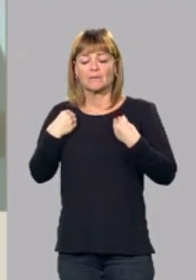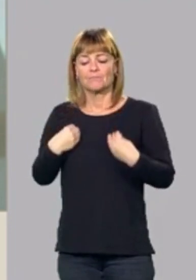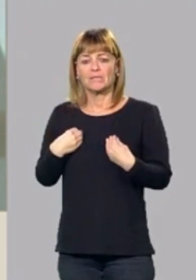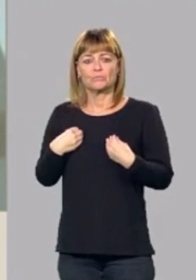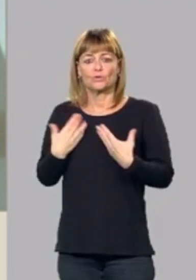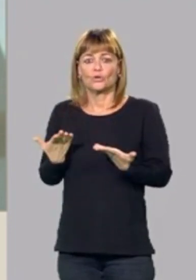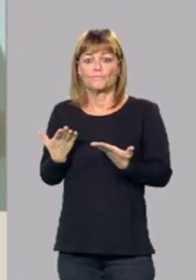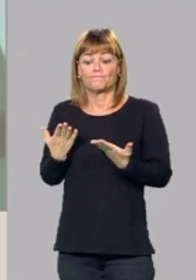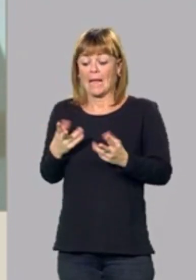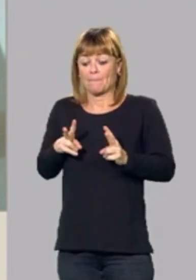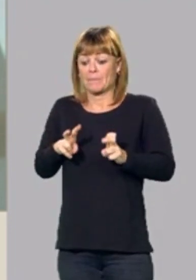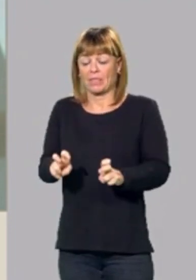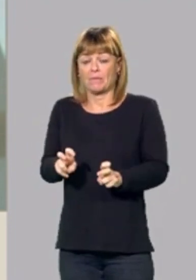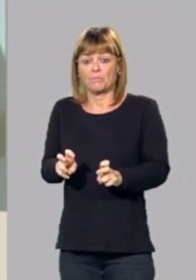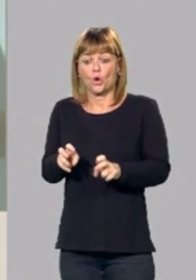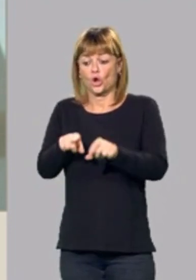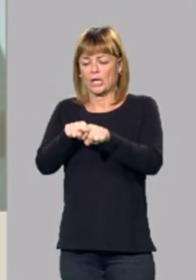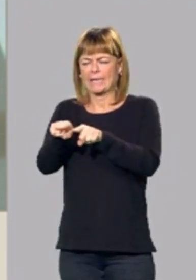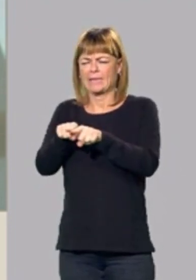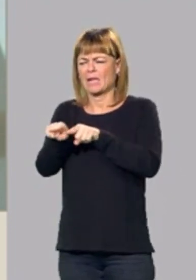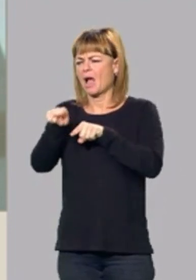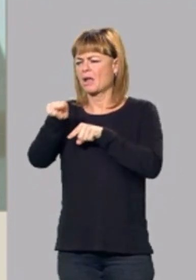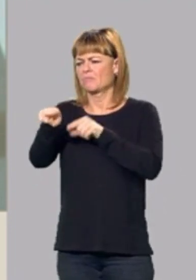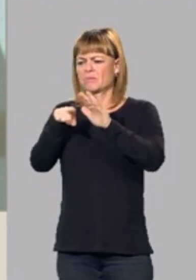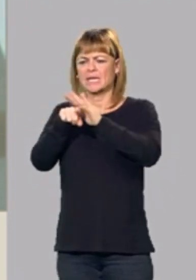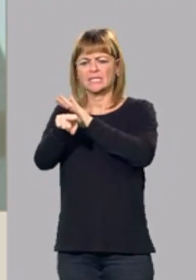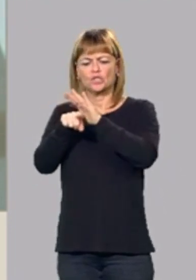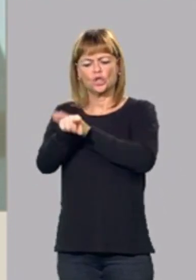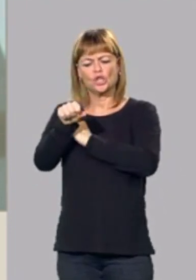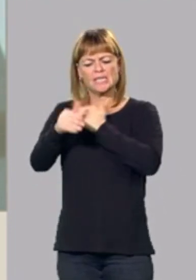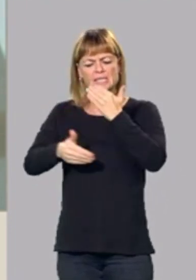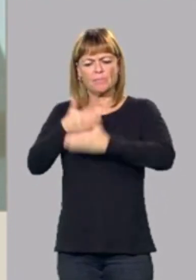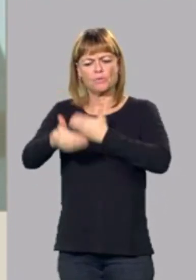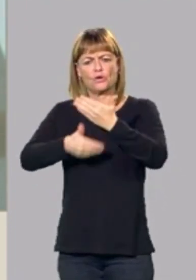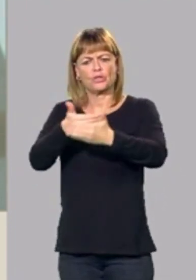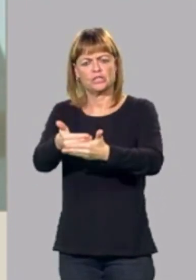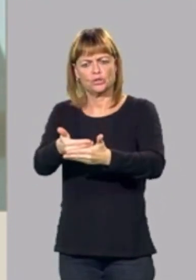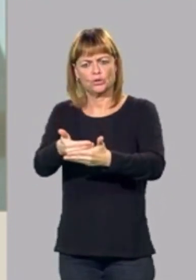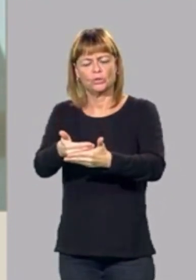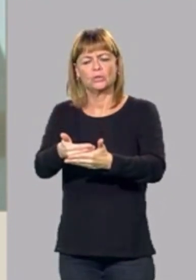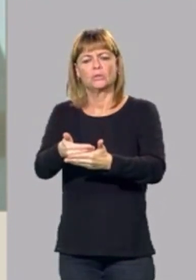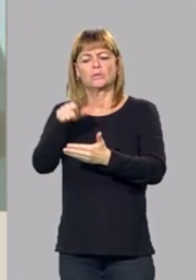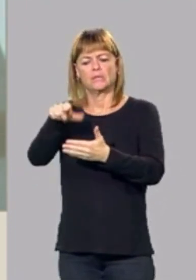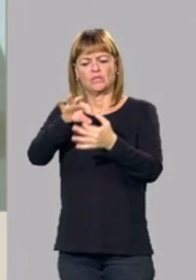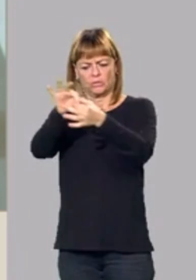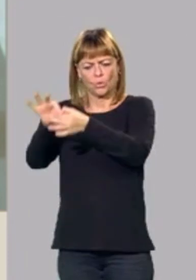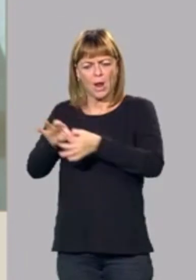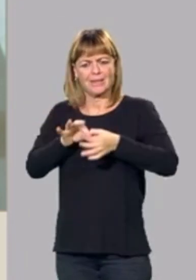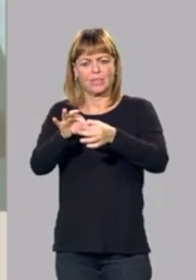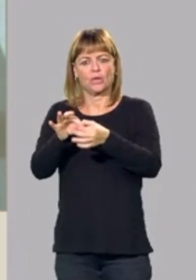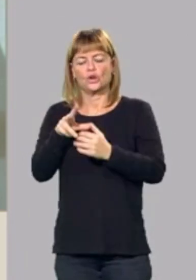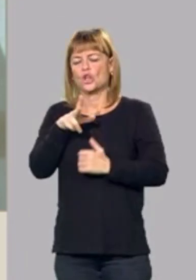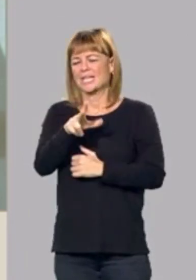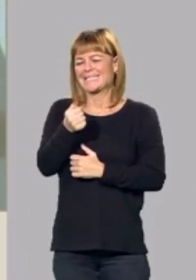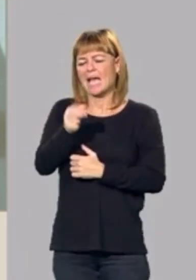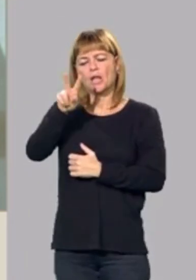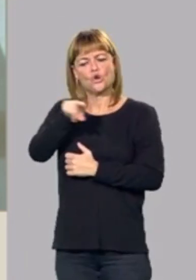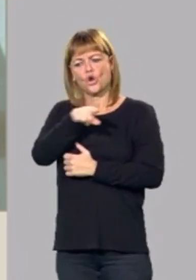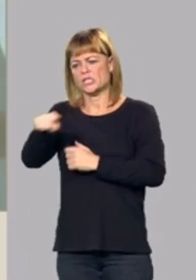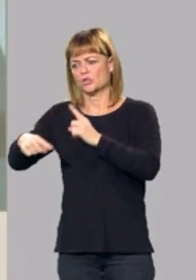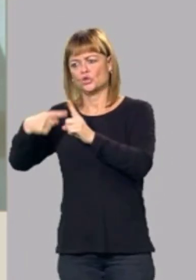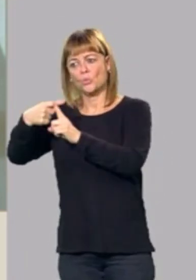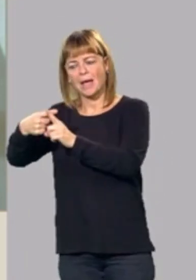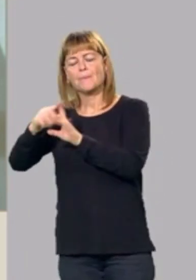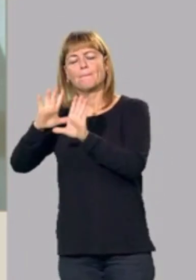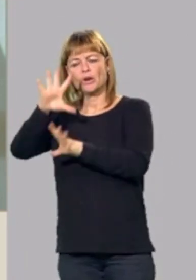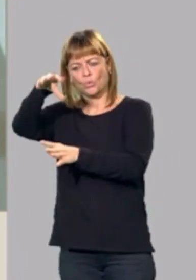llegamos y criticamos cómo se había gestionado todo este proceso dentro de esa coalición. Chunta Aragonesista no es Sumar, pero sí que formamos